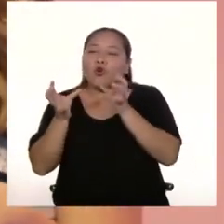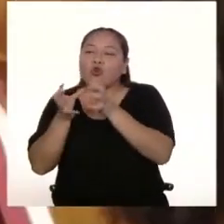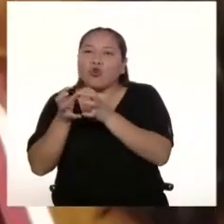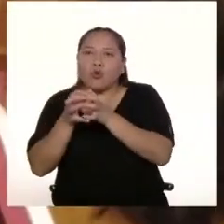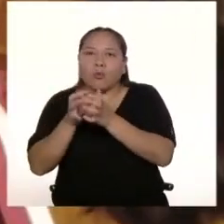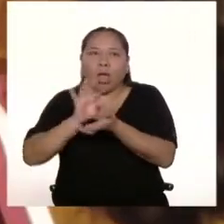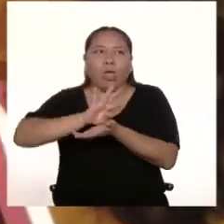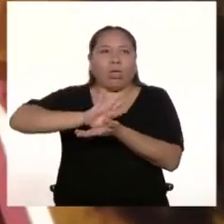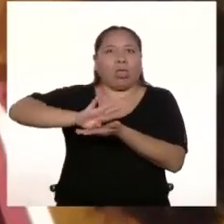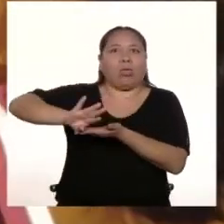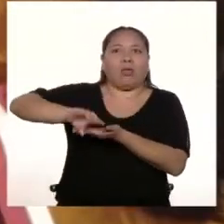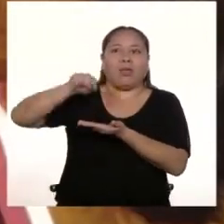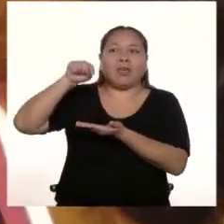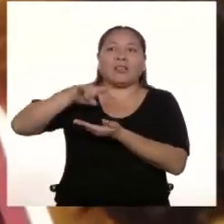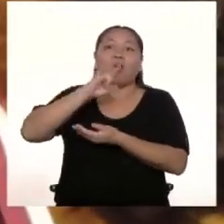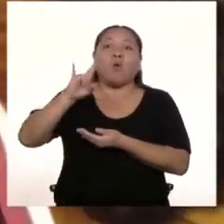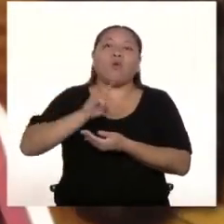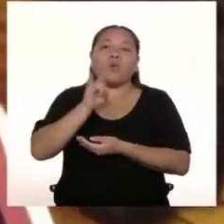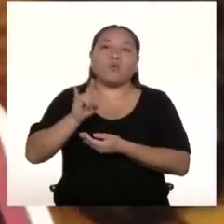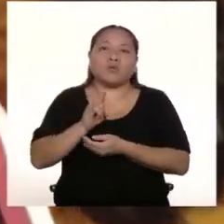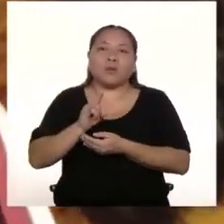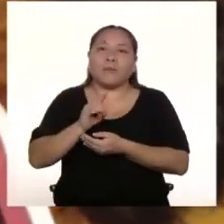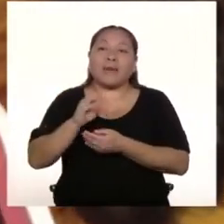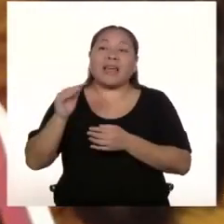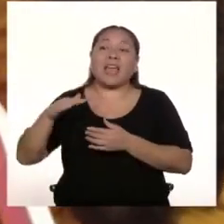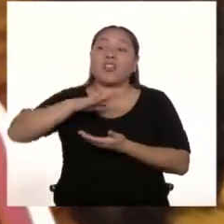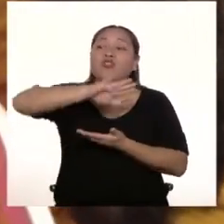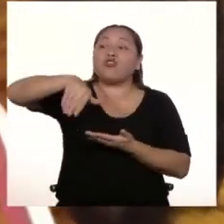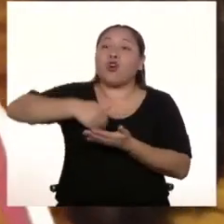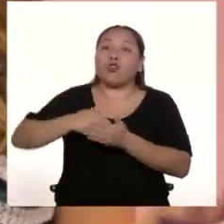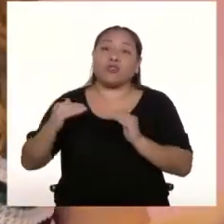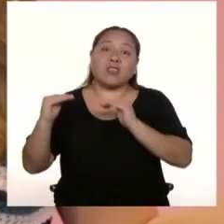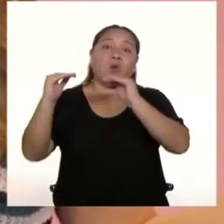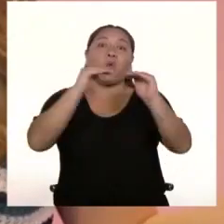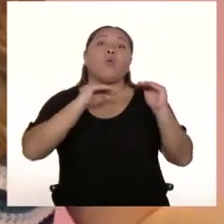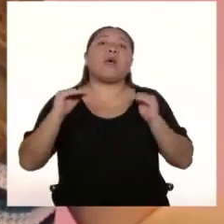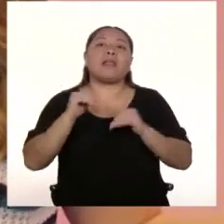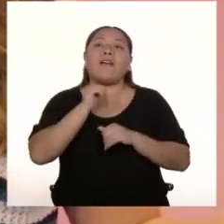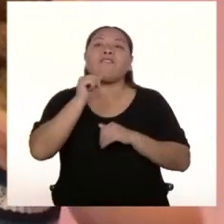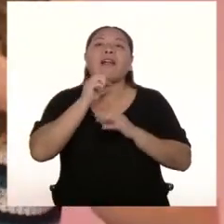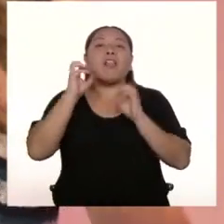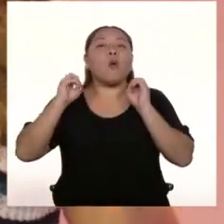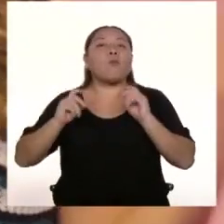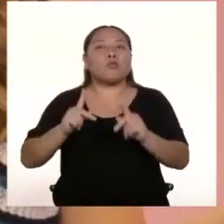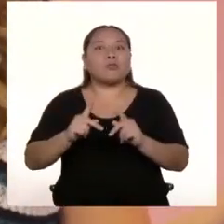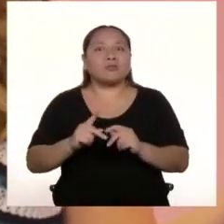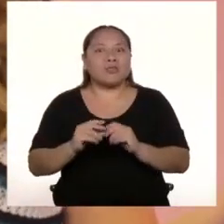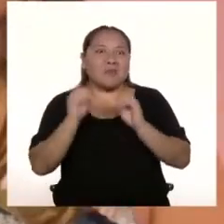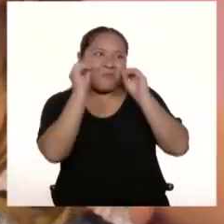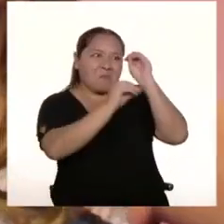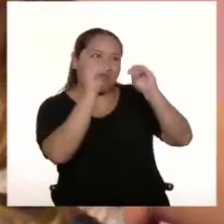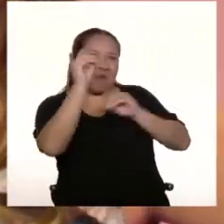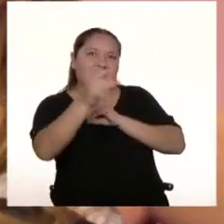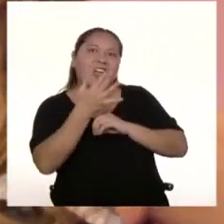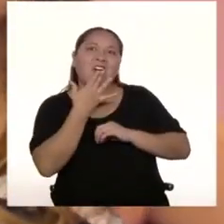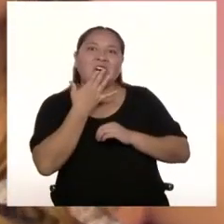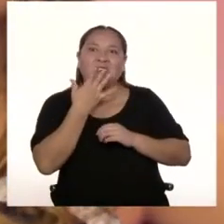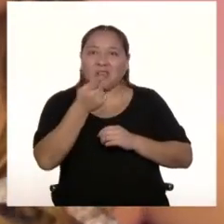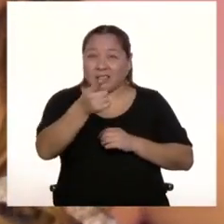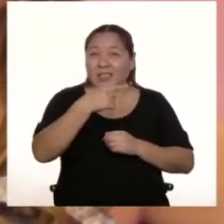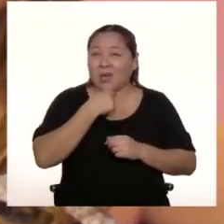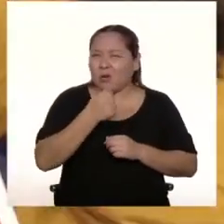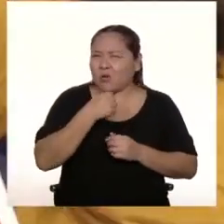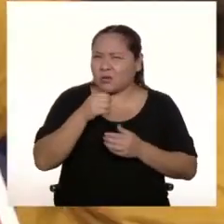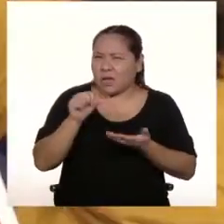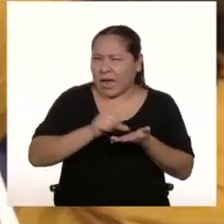excluido Utiliza como escape de la desigualdad y falta de oportunidades Además, nos llena de color la vida ¿Tú qué opinas del arte